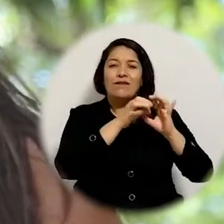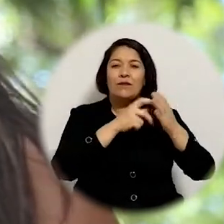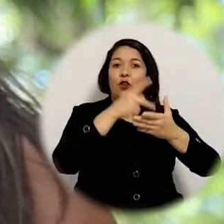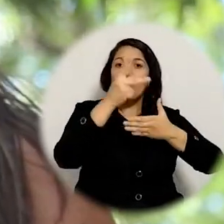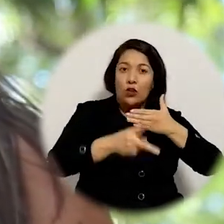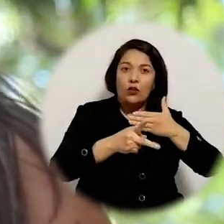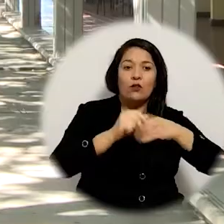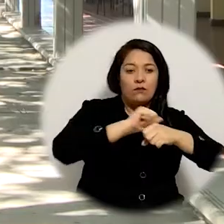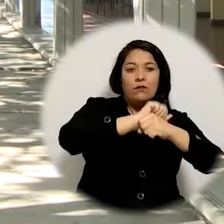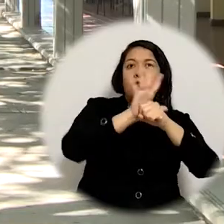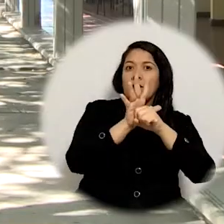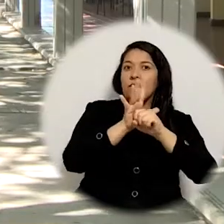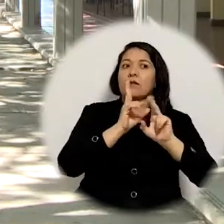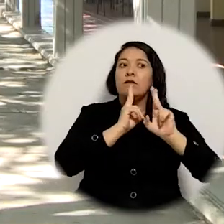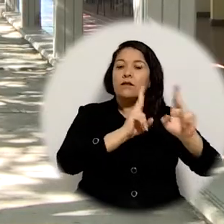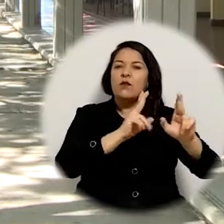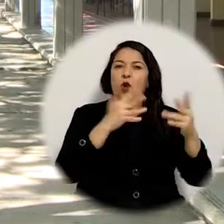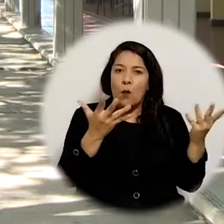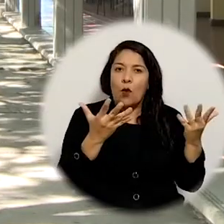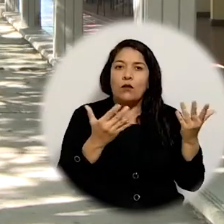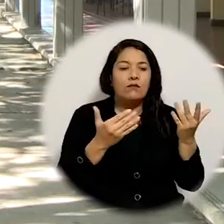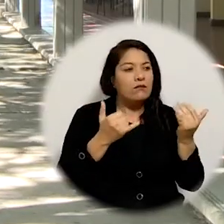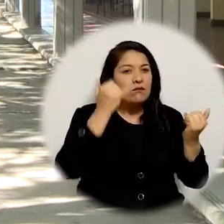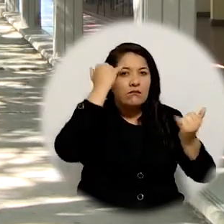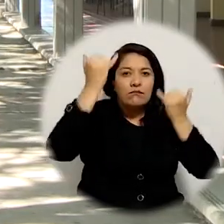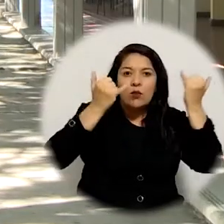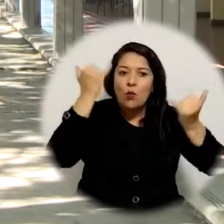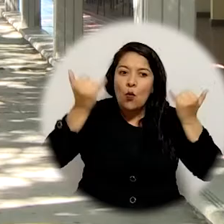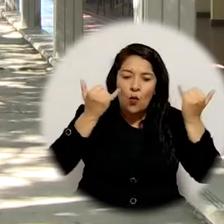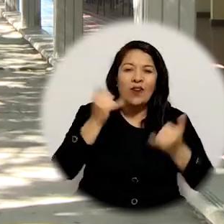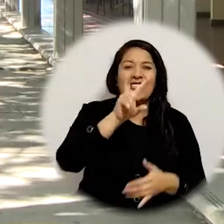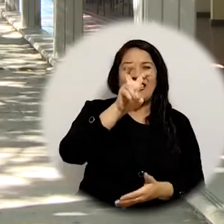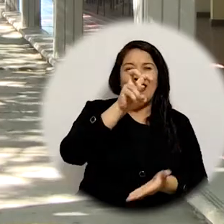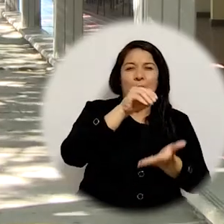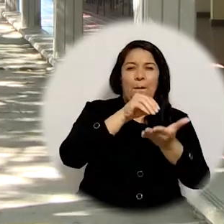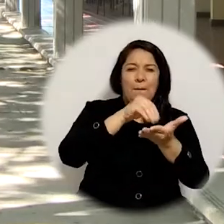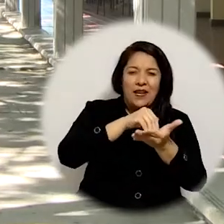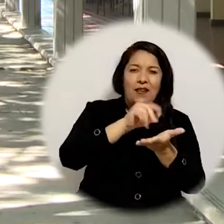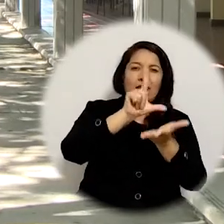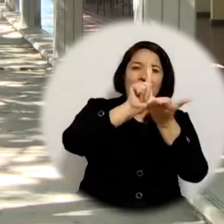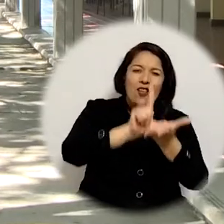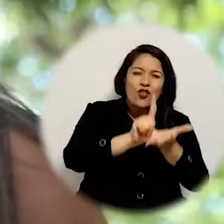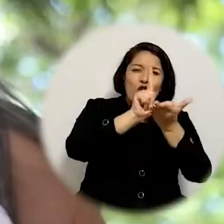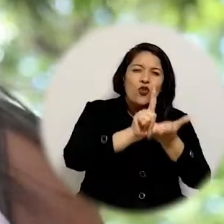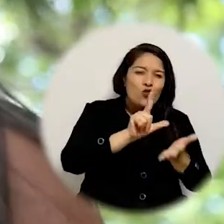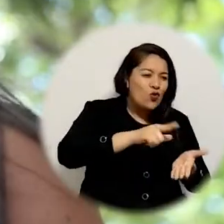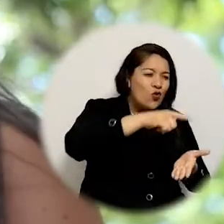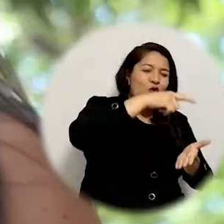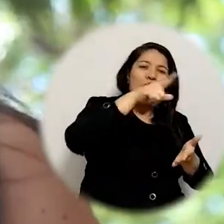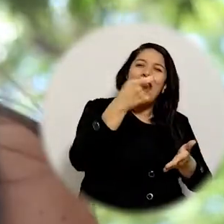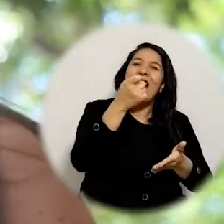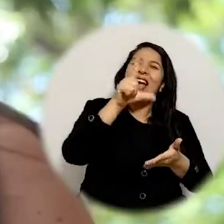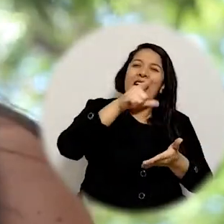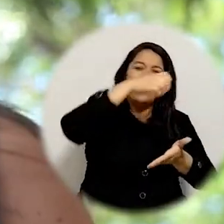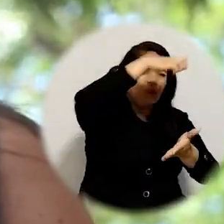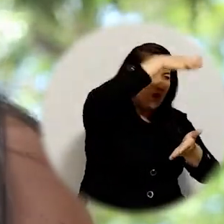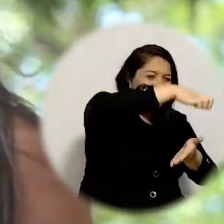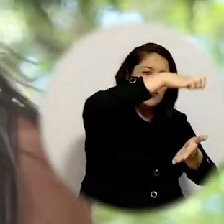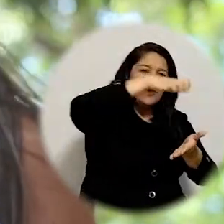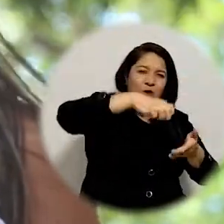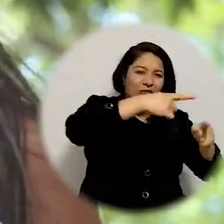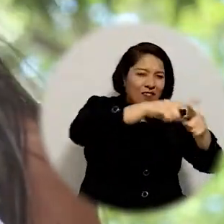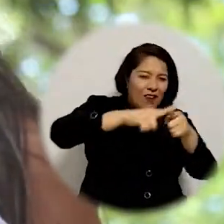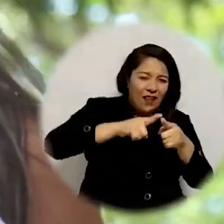proyecto Respuesta Global a la Pandemia COVID lidera la elaboración y distribución de 7.000 litros de gel de grado hospitalario